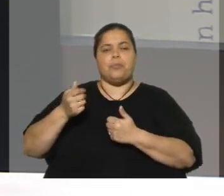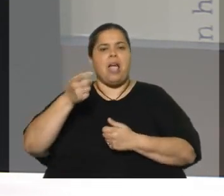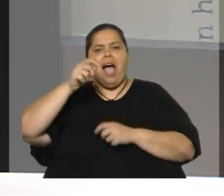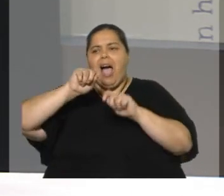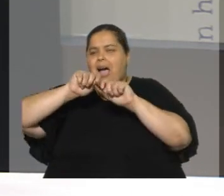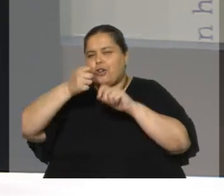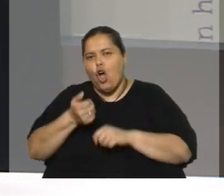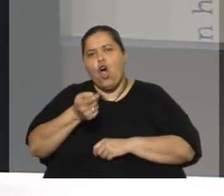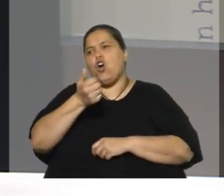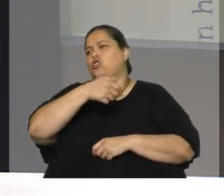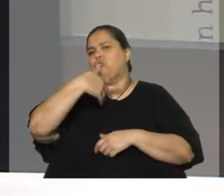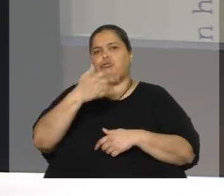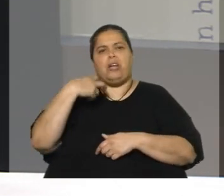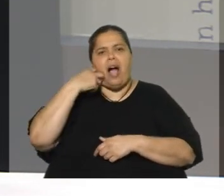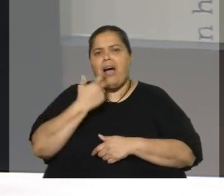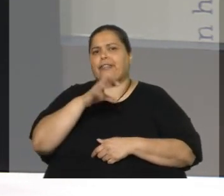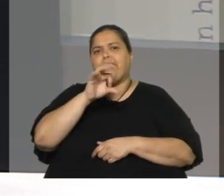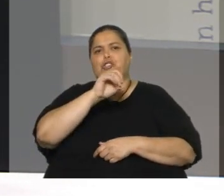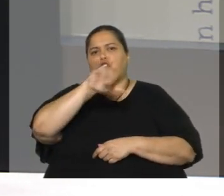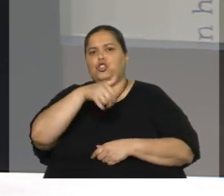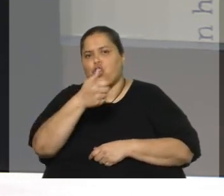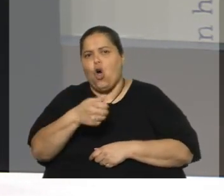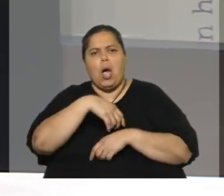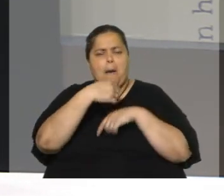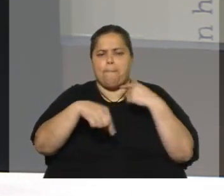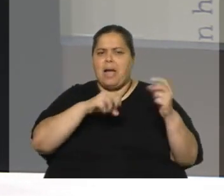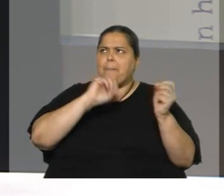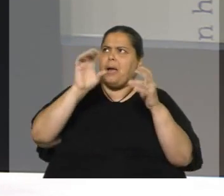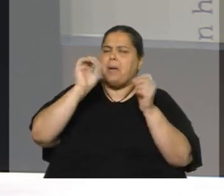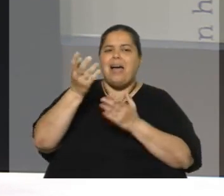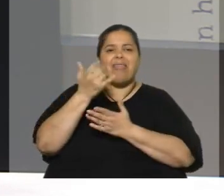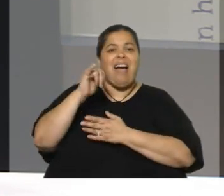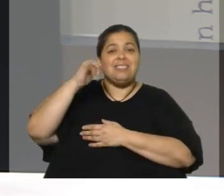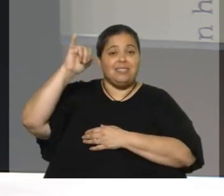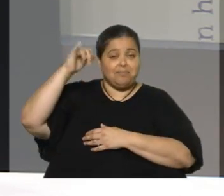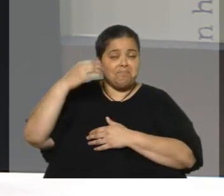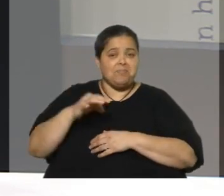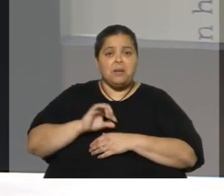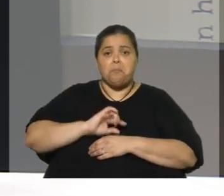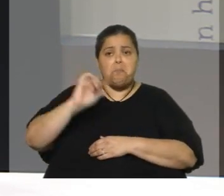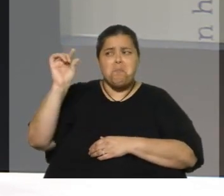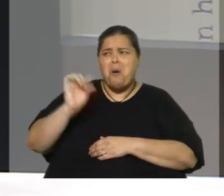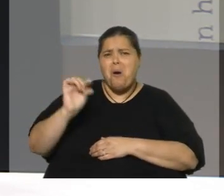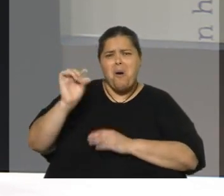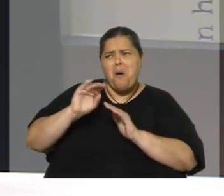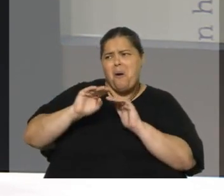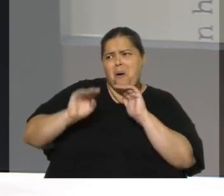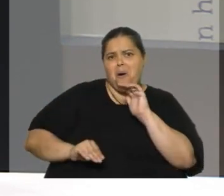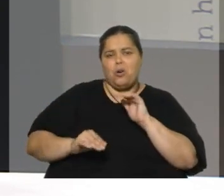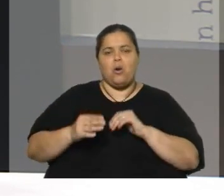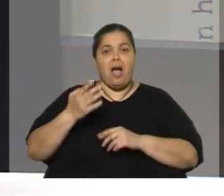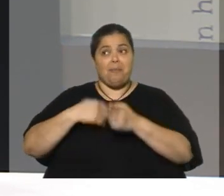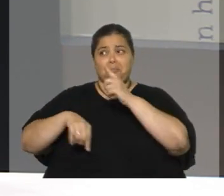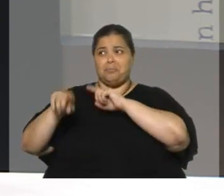principales productos de exportación tuvieron niveles récord en los últimos meses. Las tasas de interés hasta hace poco estaban bajísimas. Hace un año atrás era 1